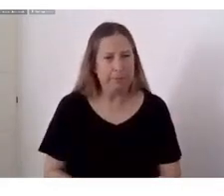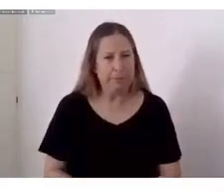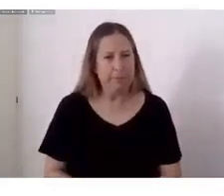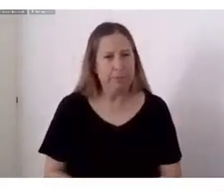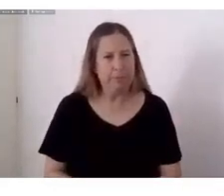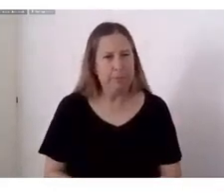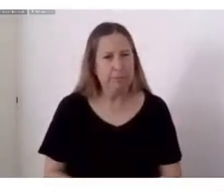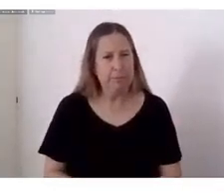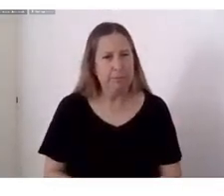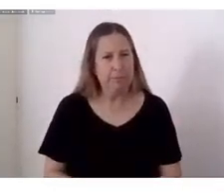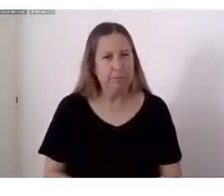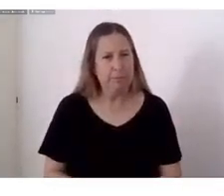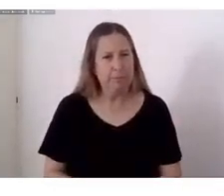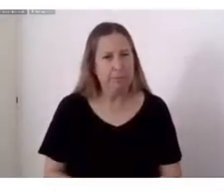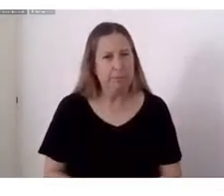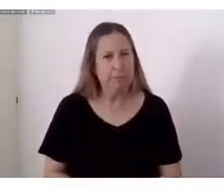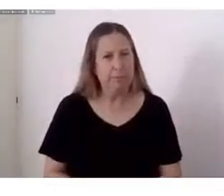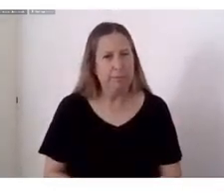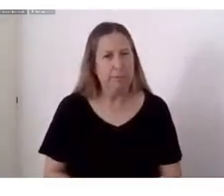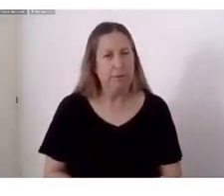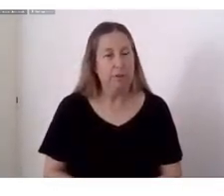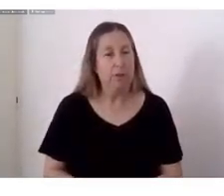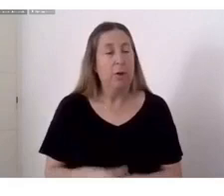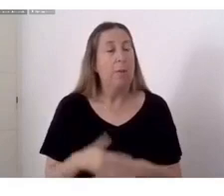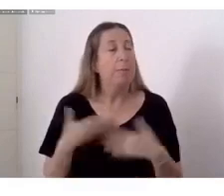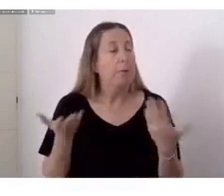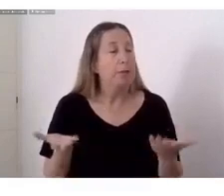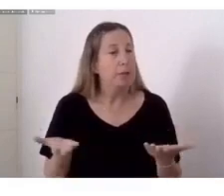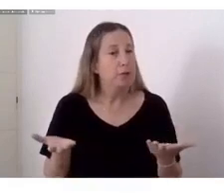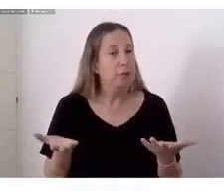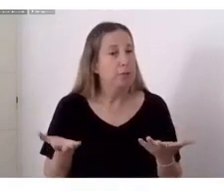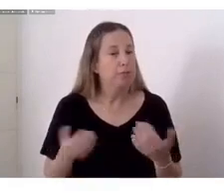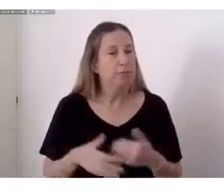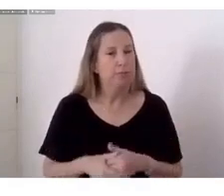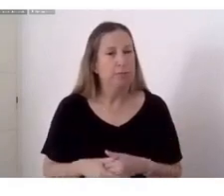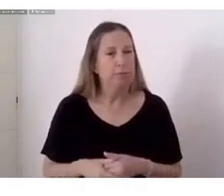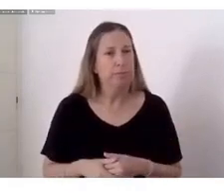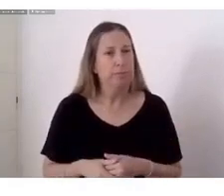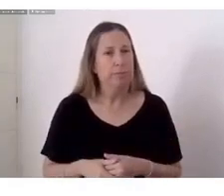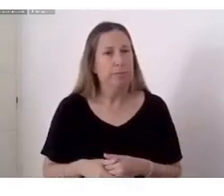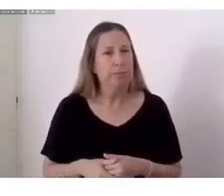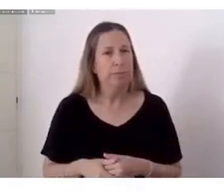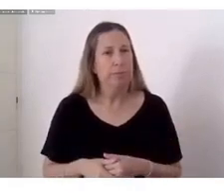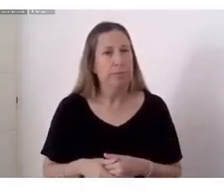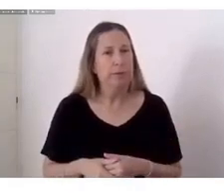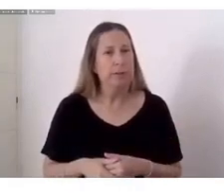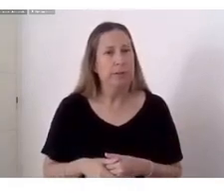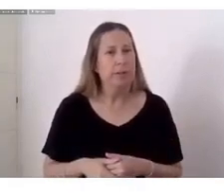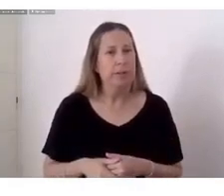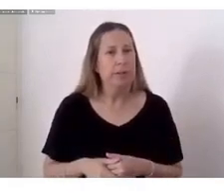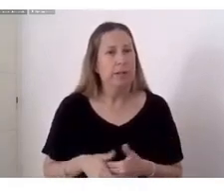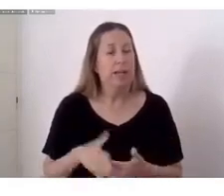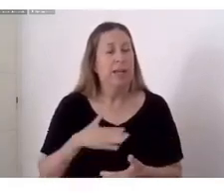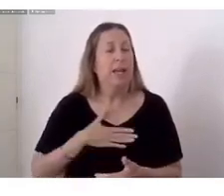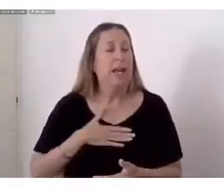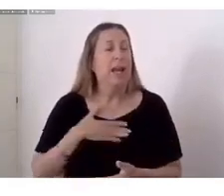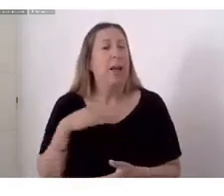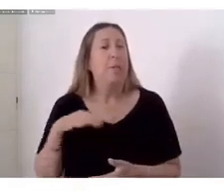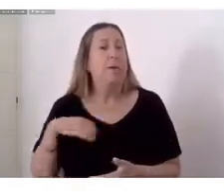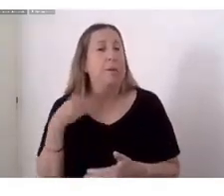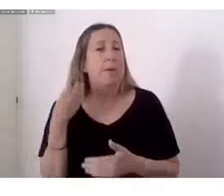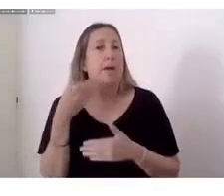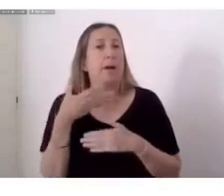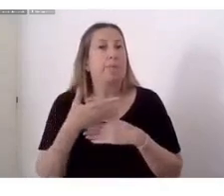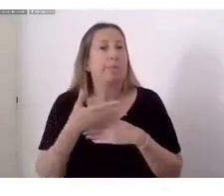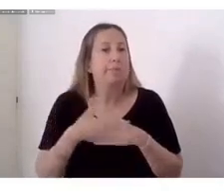Y es por eso que mi vida se desliza Entre